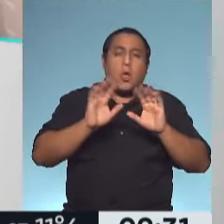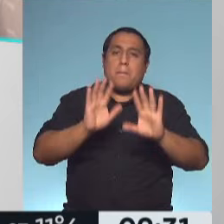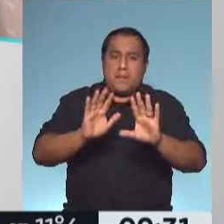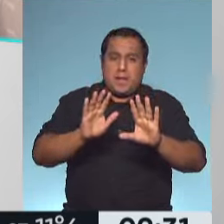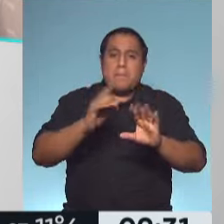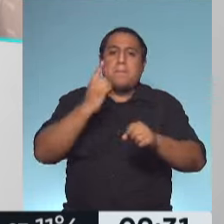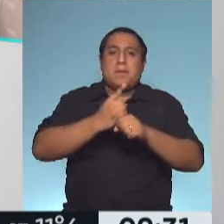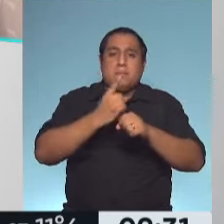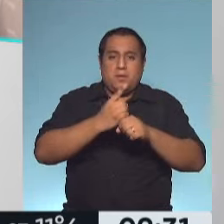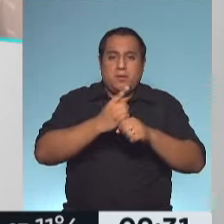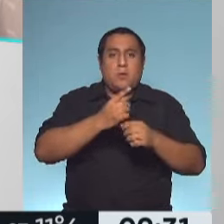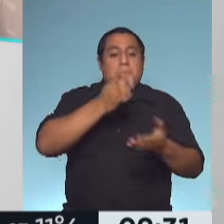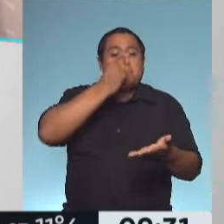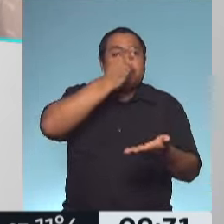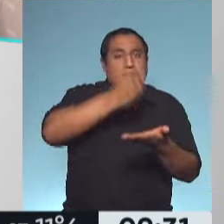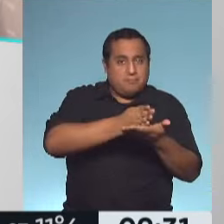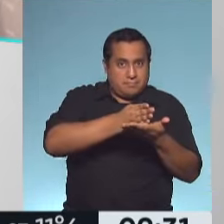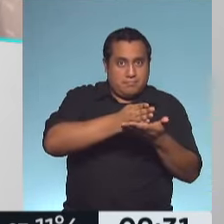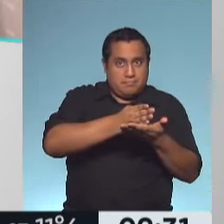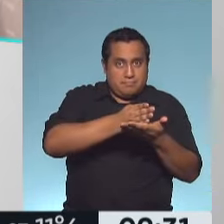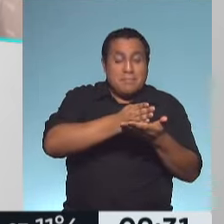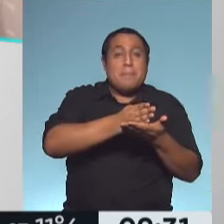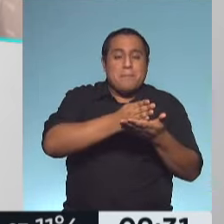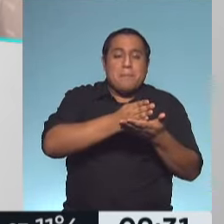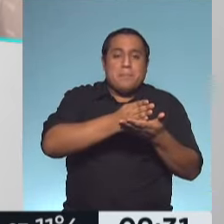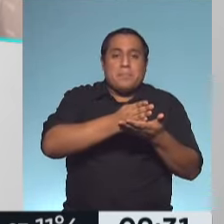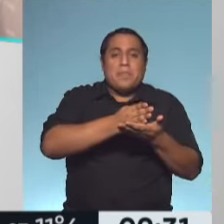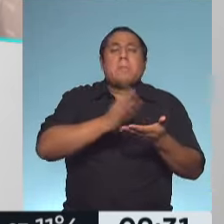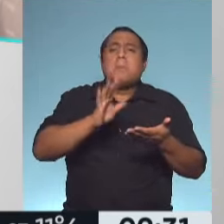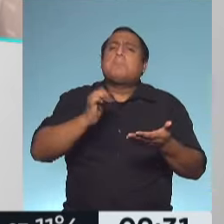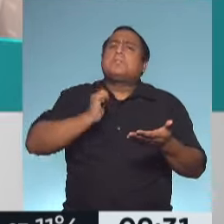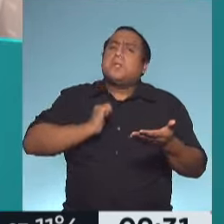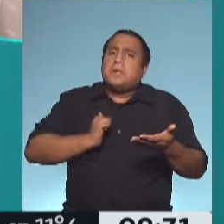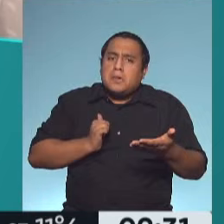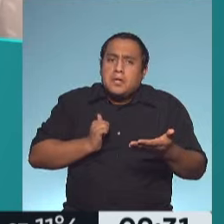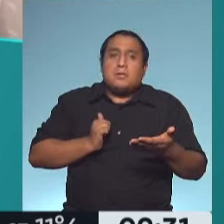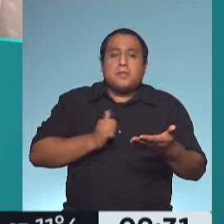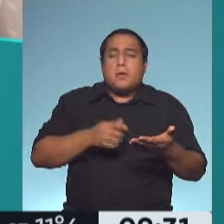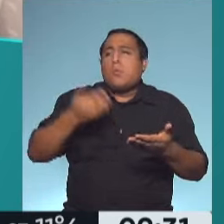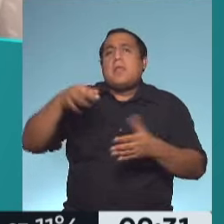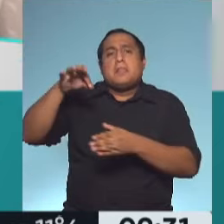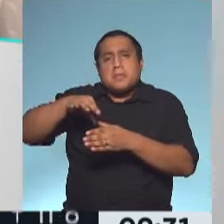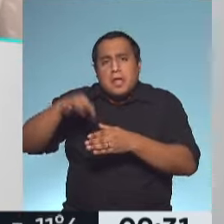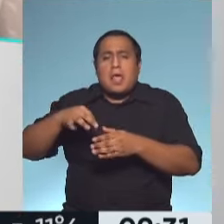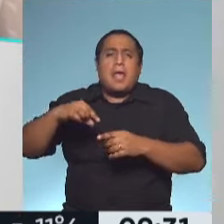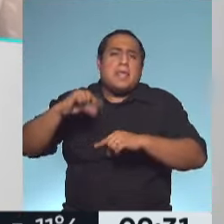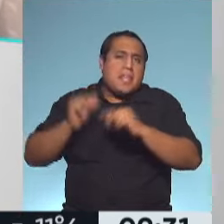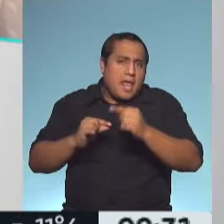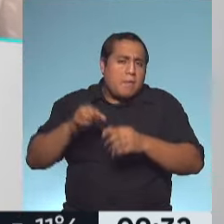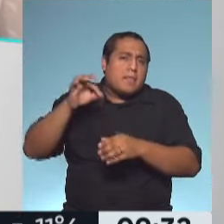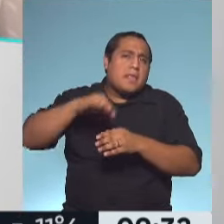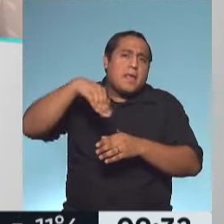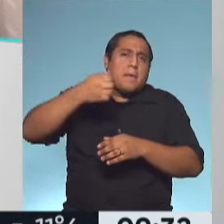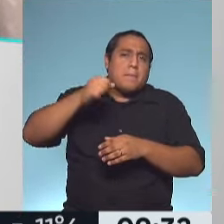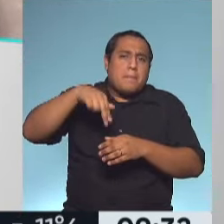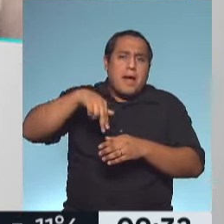primero legalizá el momento que querés comer eso dulce, sentate, hacete una infusión, puede ser un té de hierbas, puede ser un té de manzanillas,